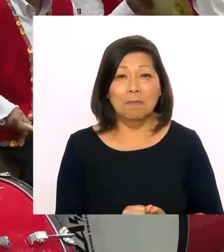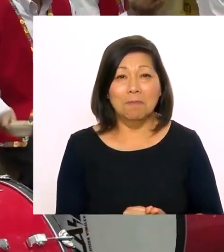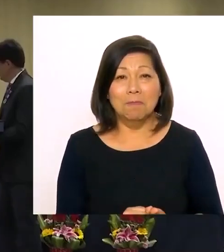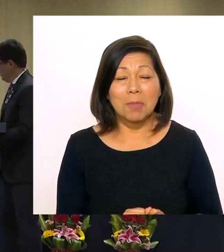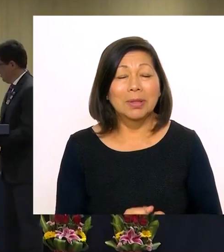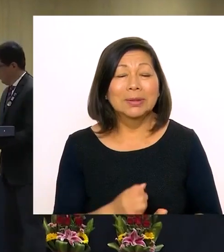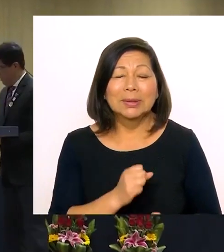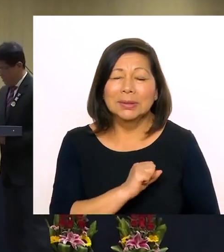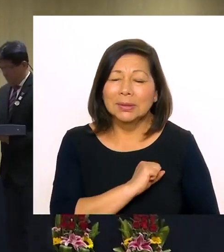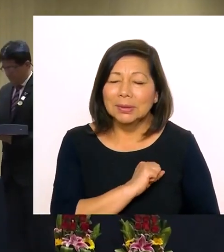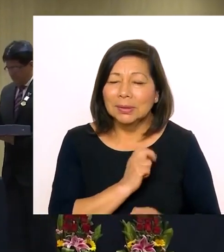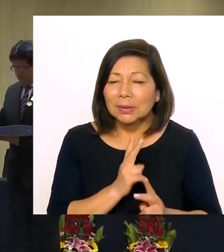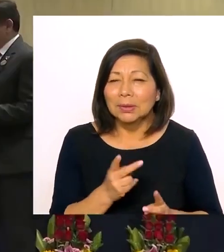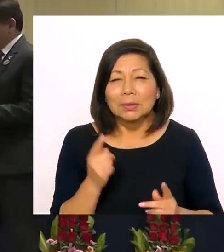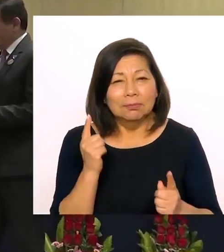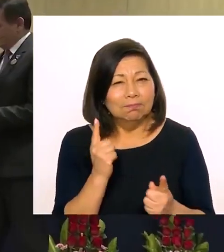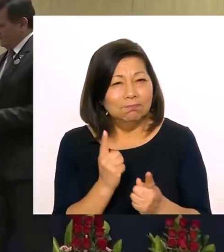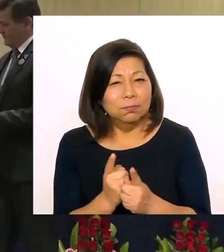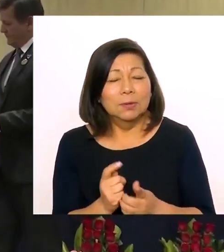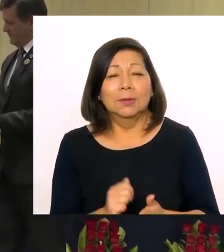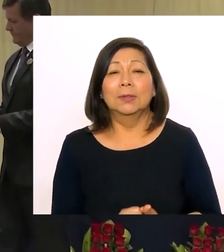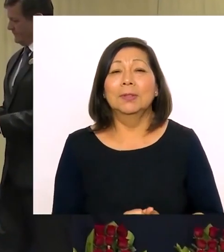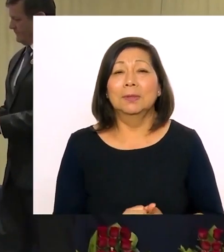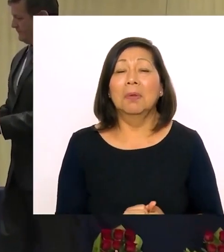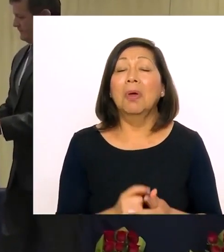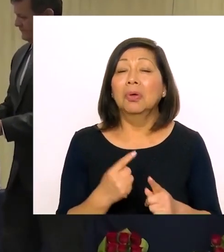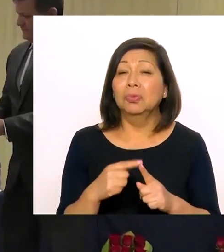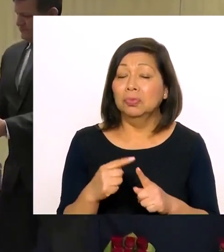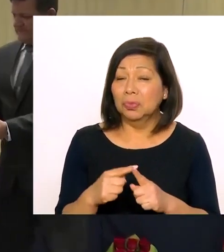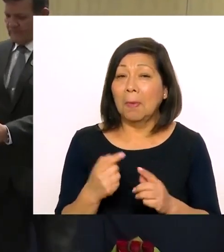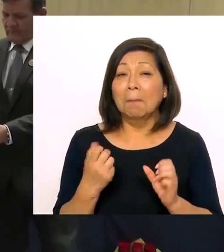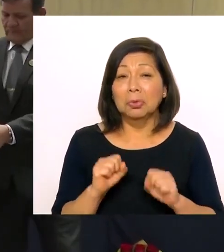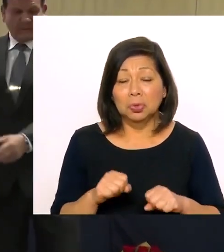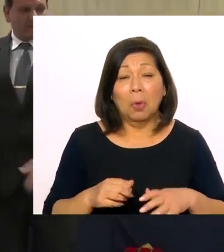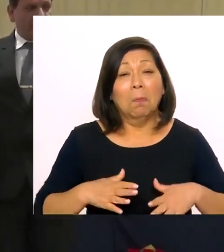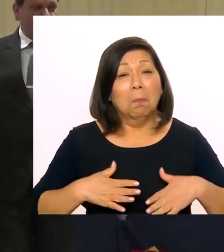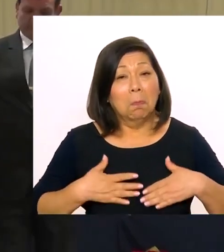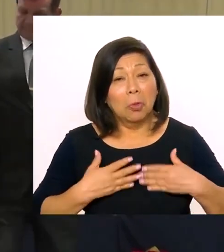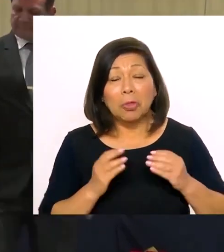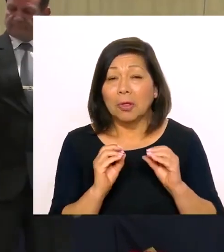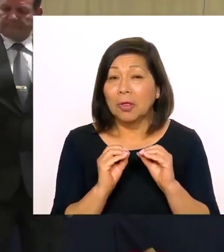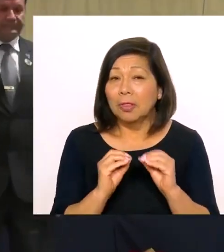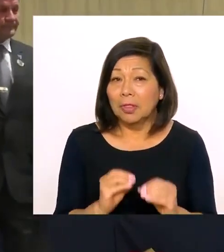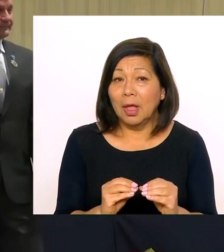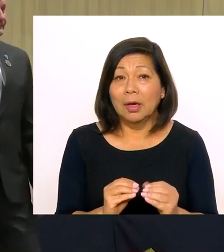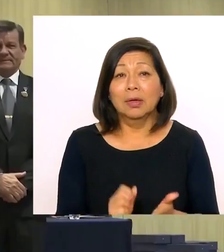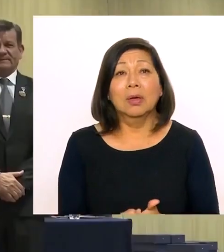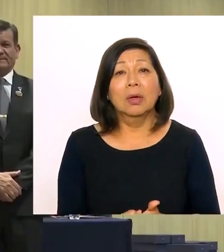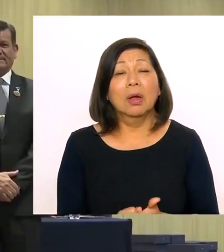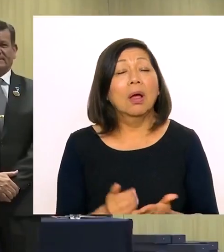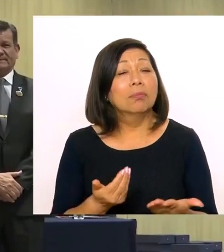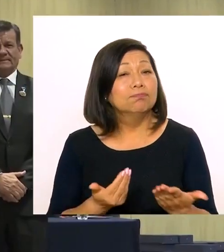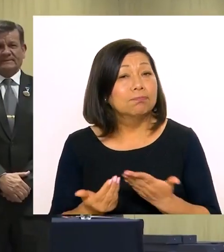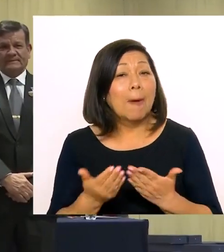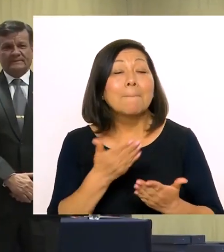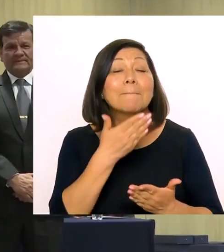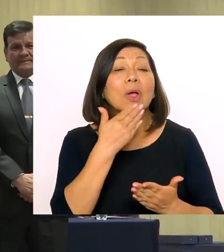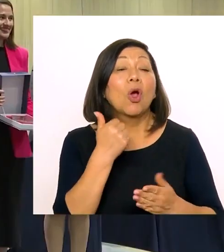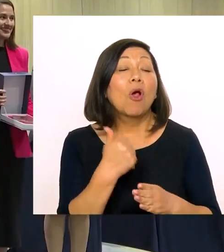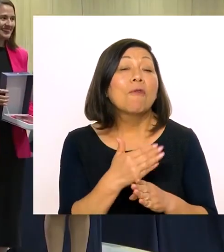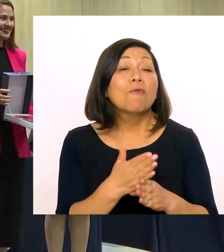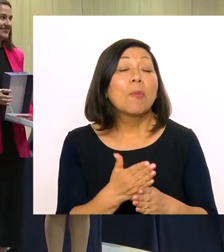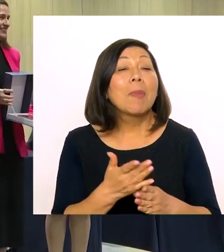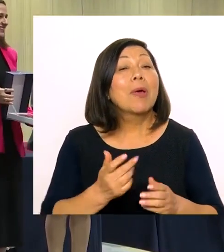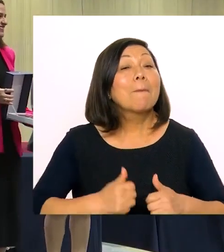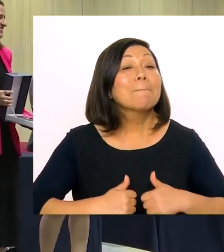muy interesante cómo nos conmueve realmente el esfuerzo que han hecho varios de ellos para poder darle